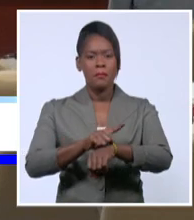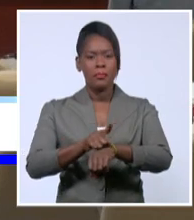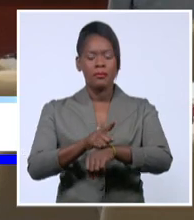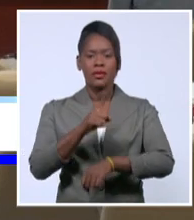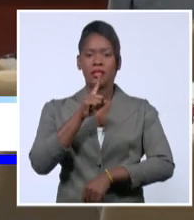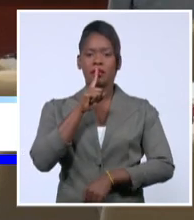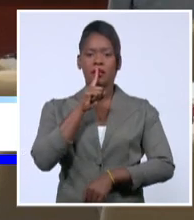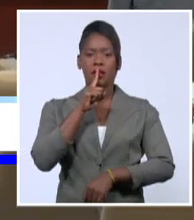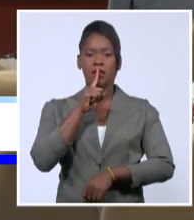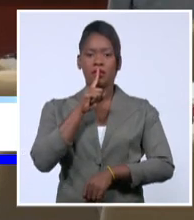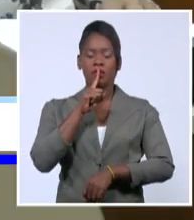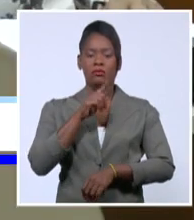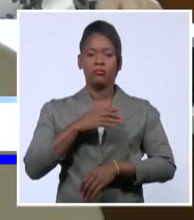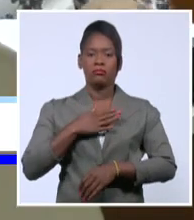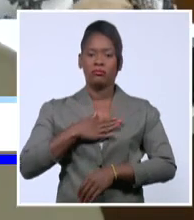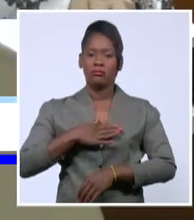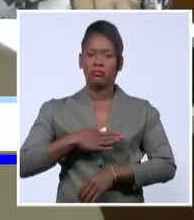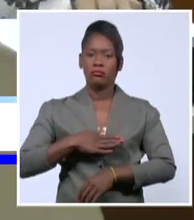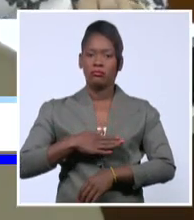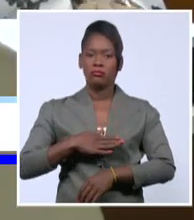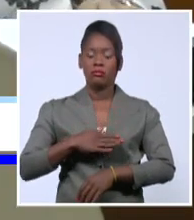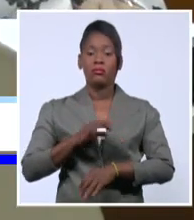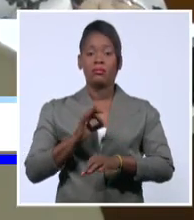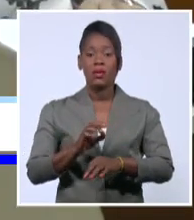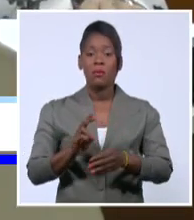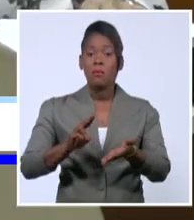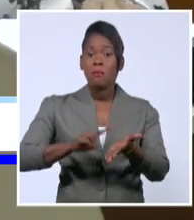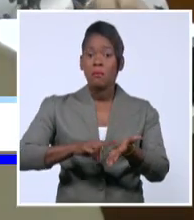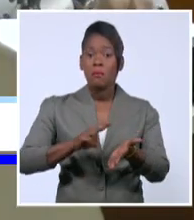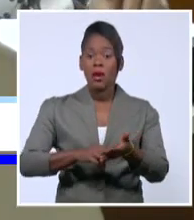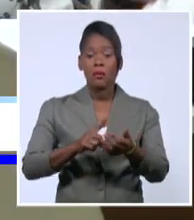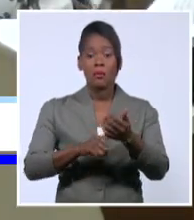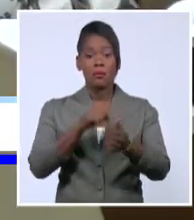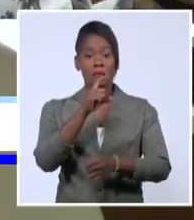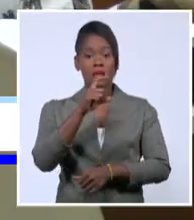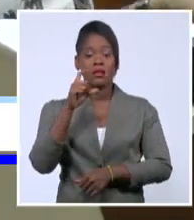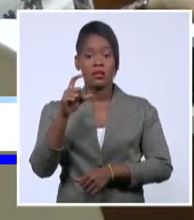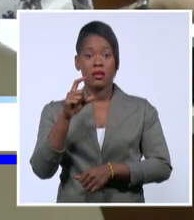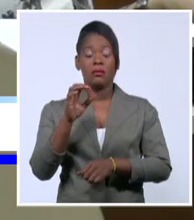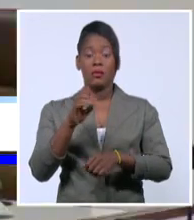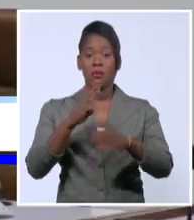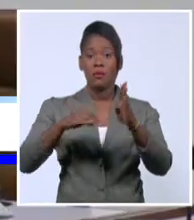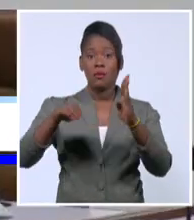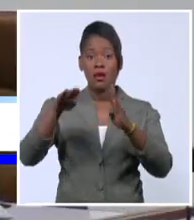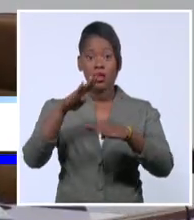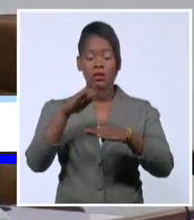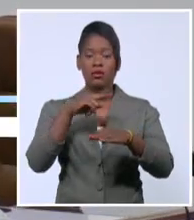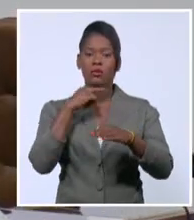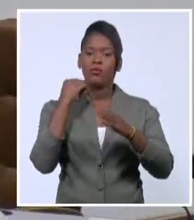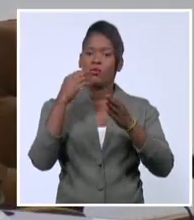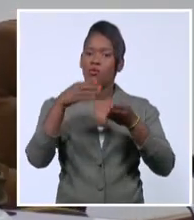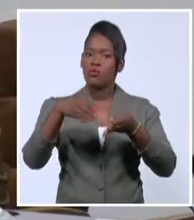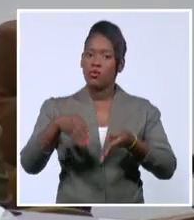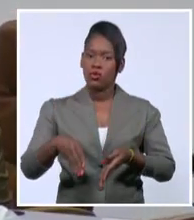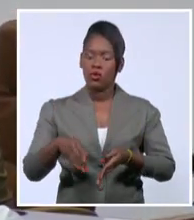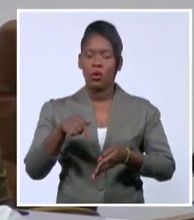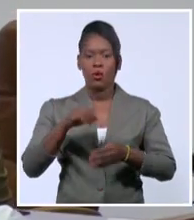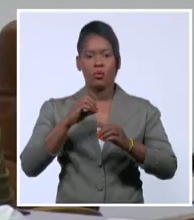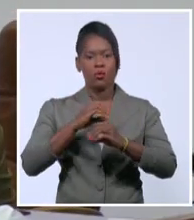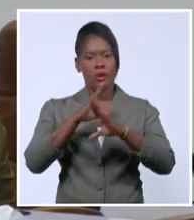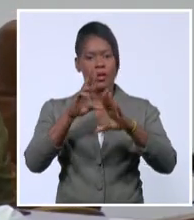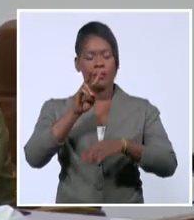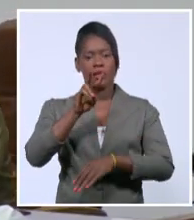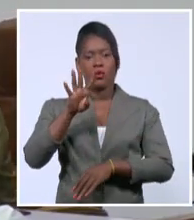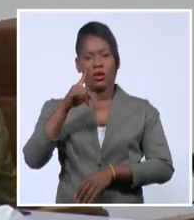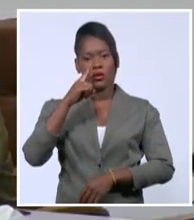Julio César Gandarilla Bermejo, miembro del Comité Central del Partido y Ministro del Interior, quien falleciera en las primeras horas de hoy, 24